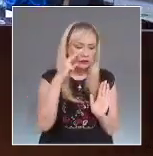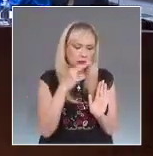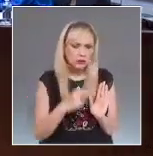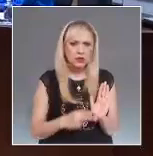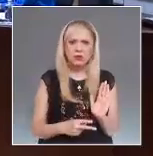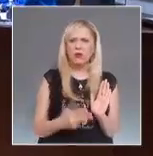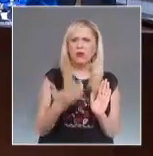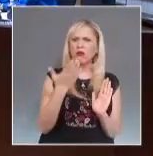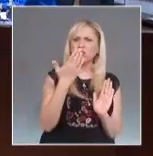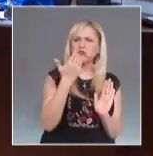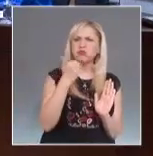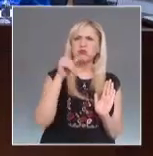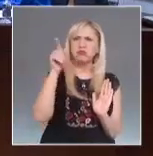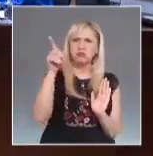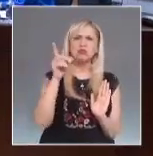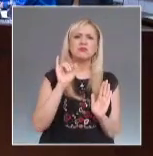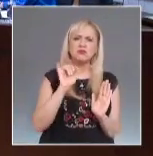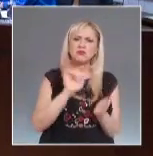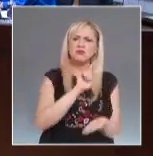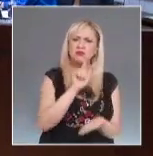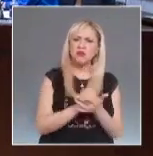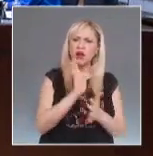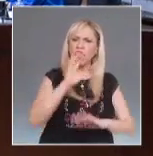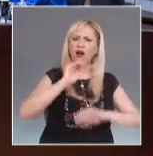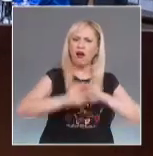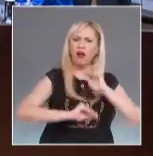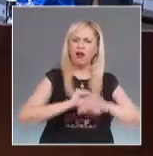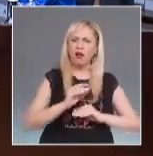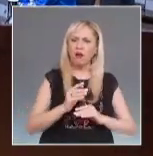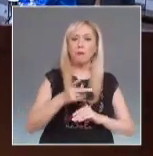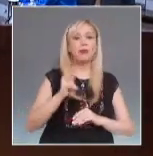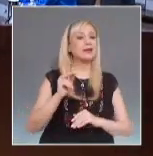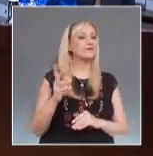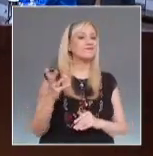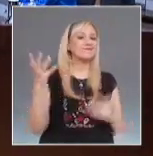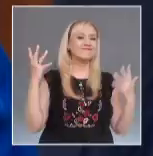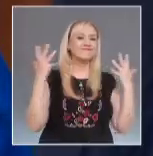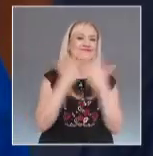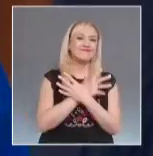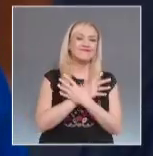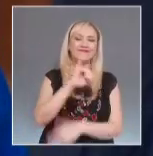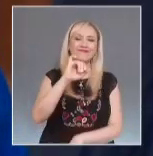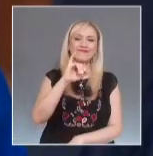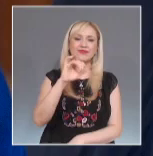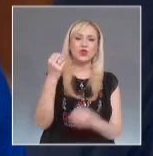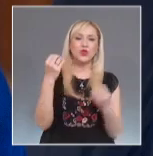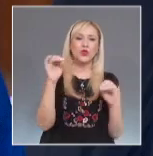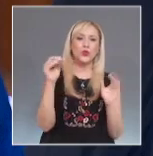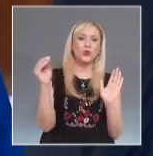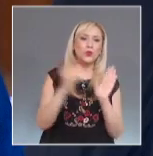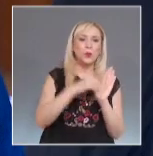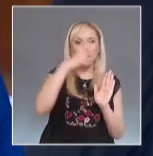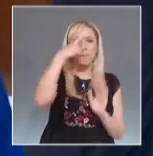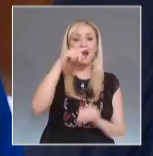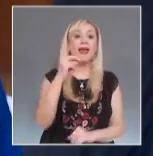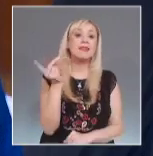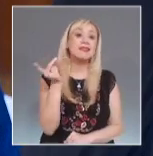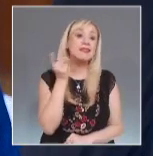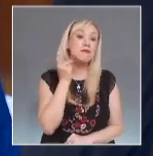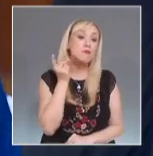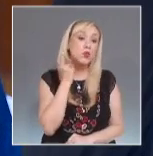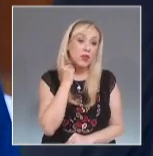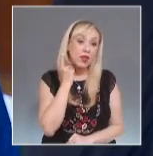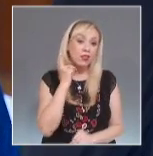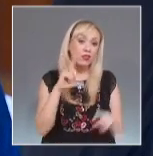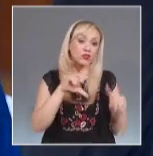impide que mexicanos residentes en el extranjero puedan votar por diputaciones federales. En la propuesta de la magistrada Yanino Talora,